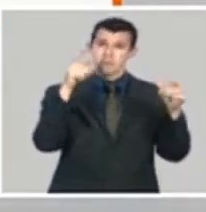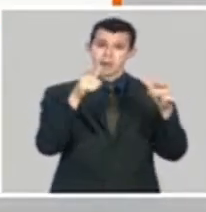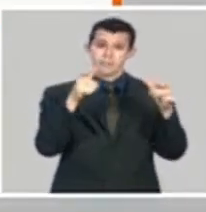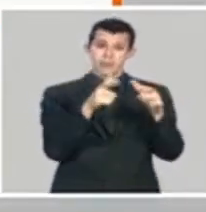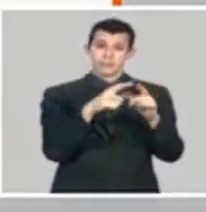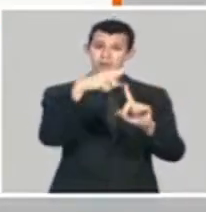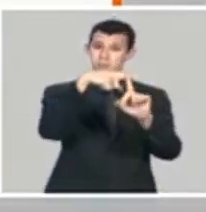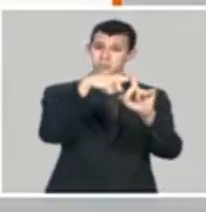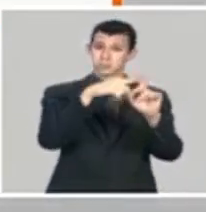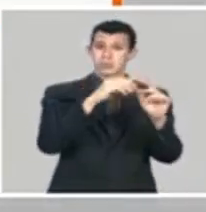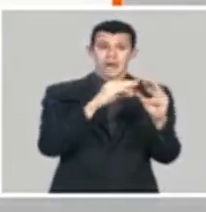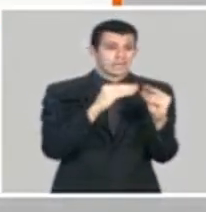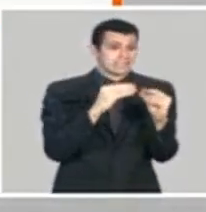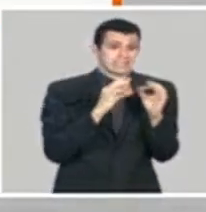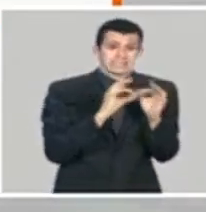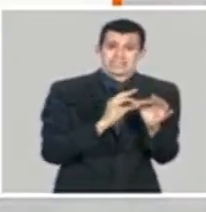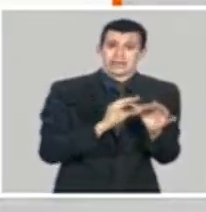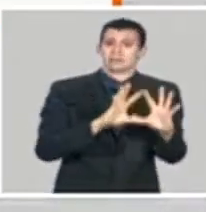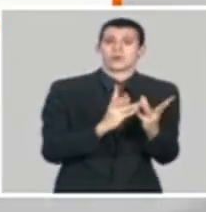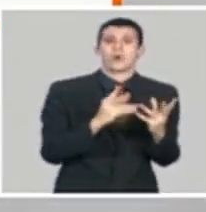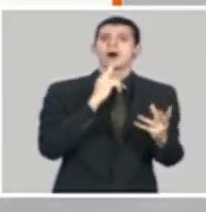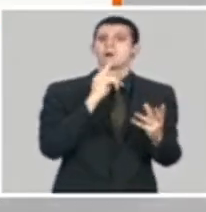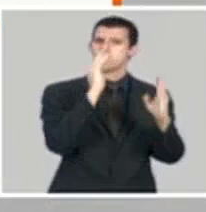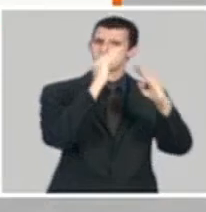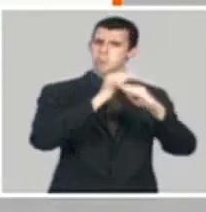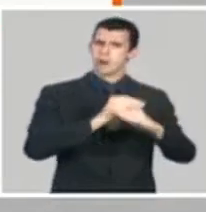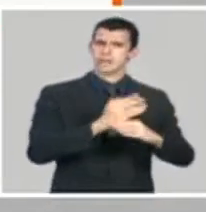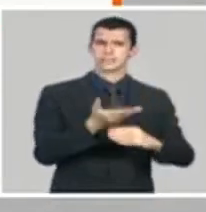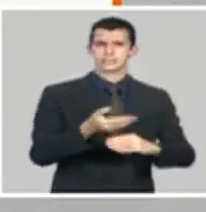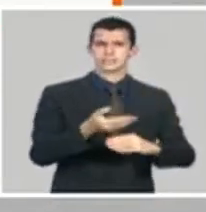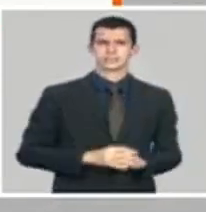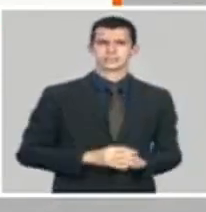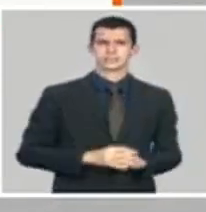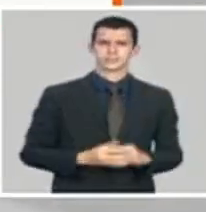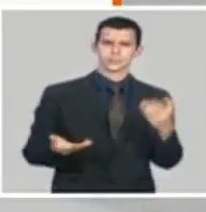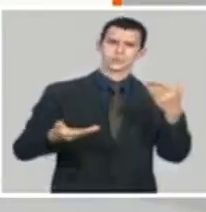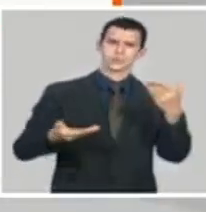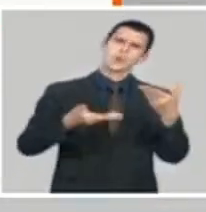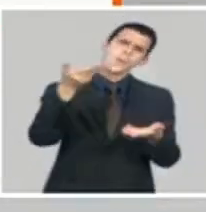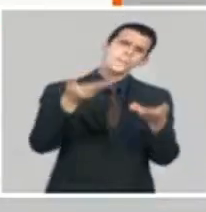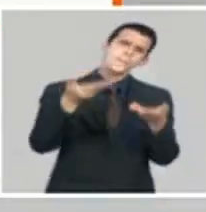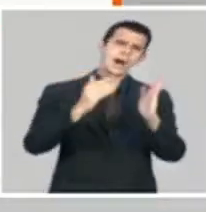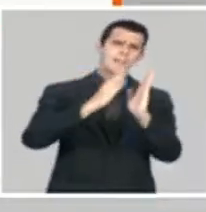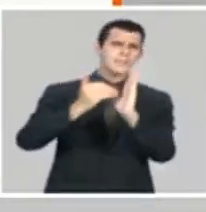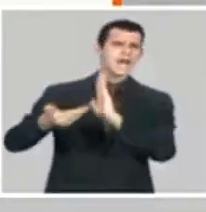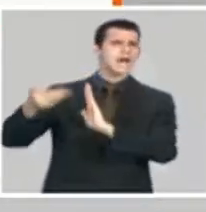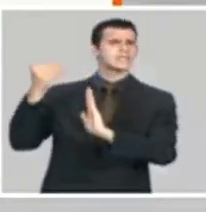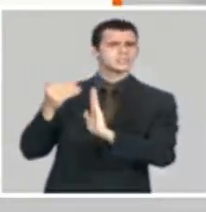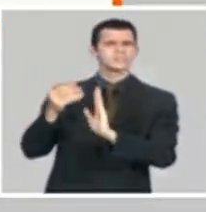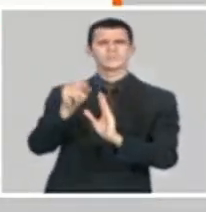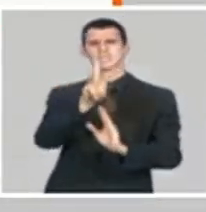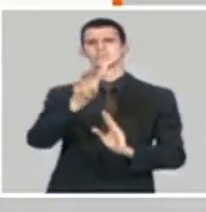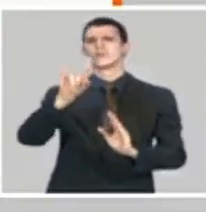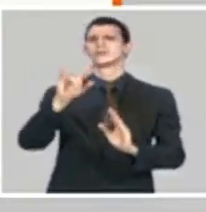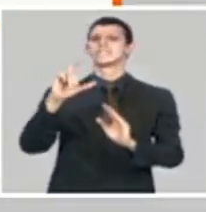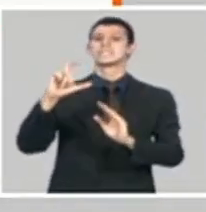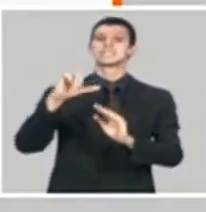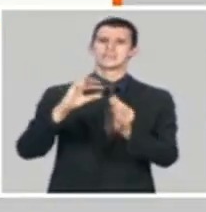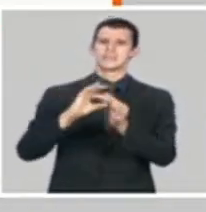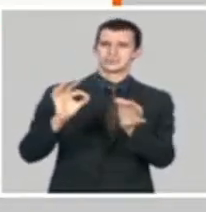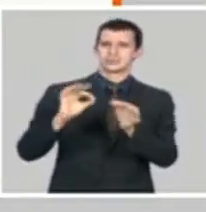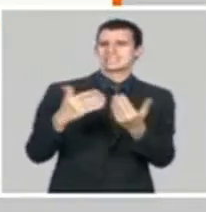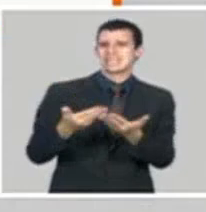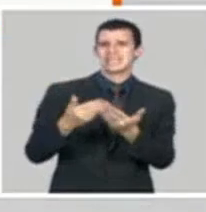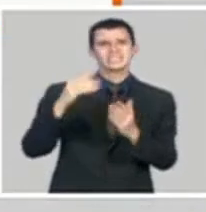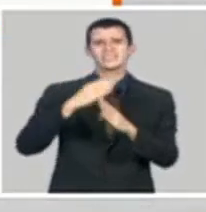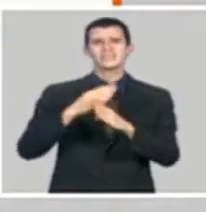Descendiendo con respecto al mes anterior, 39 centímetros. Cuenca sur está normal, estable.